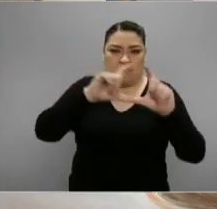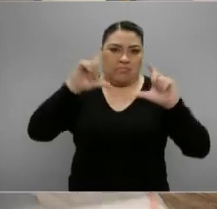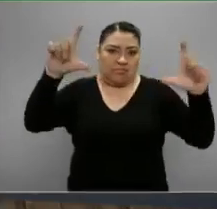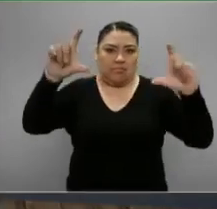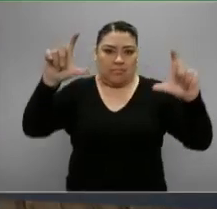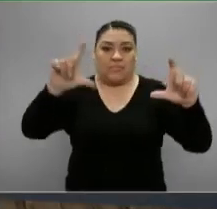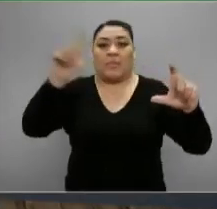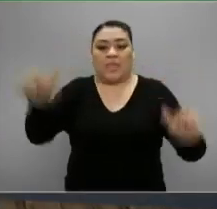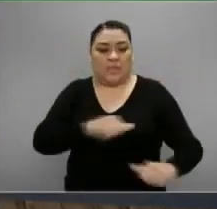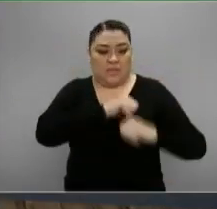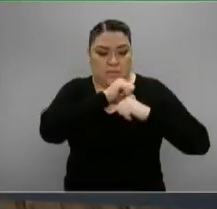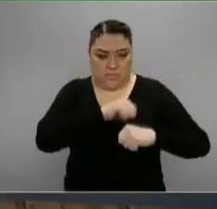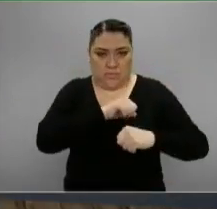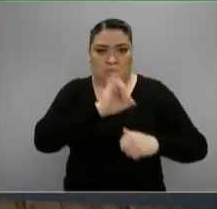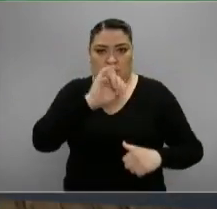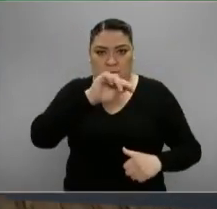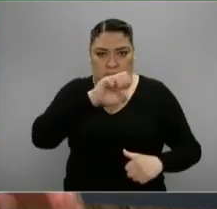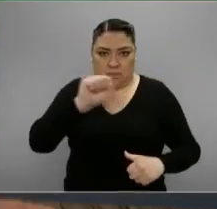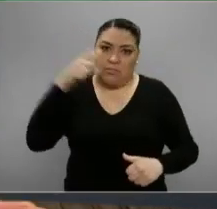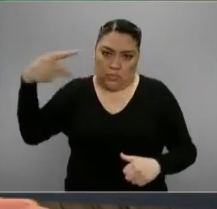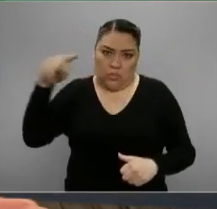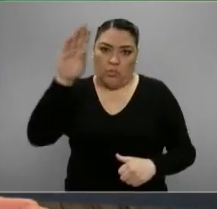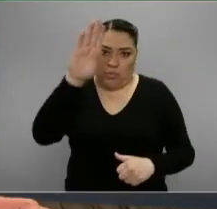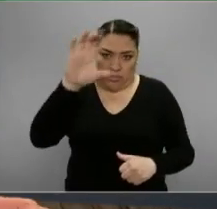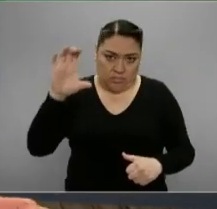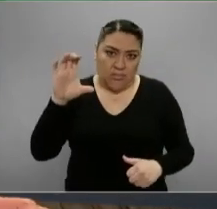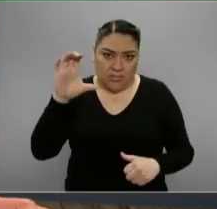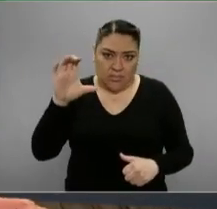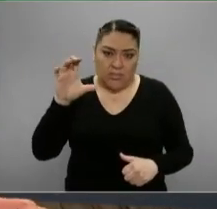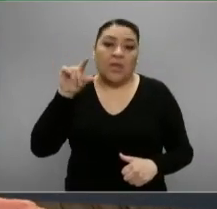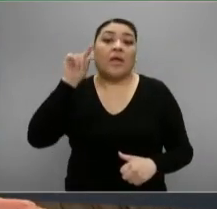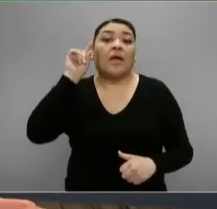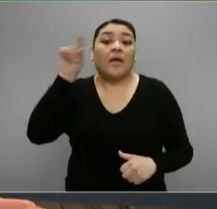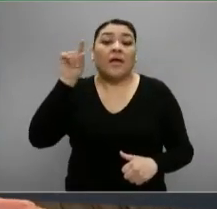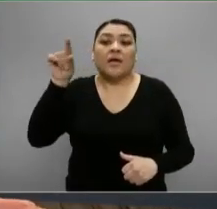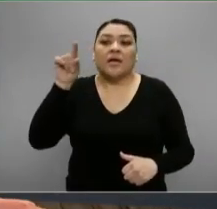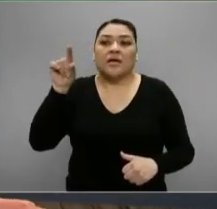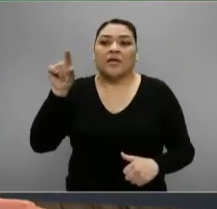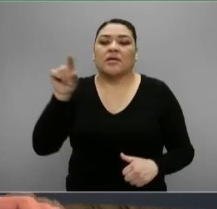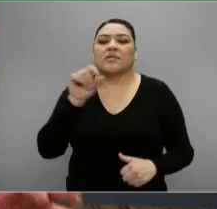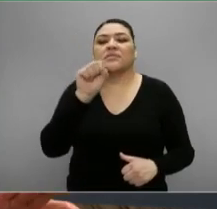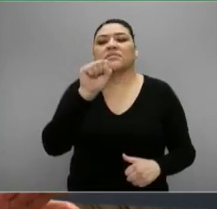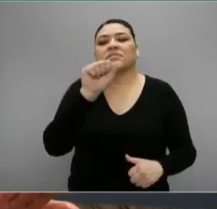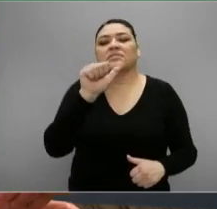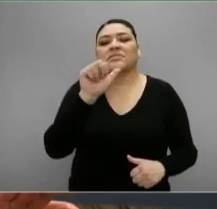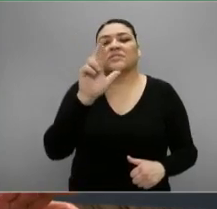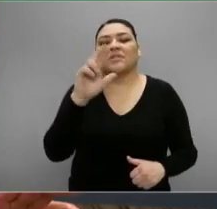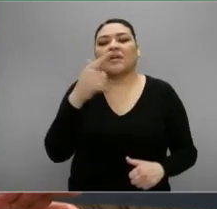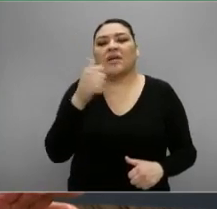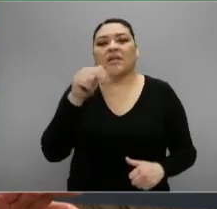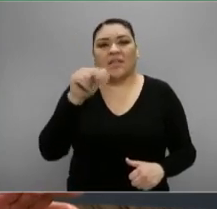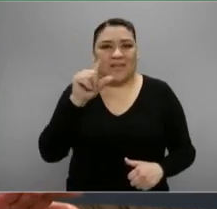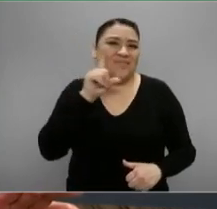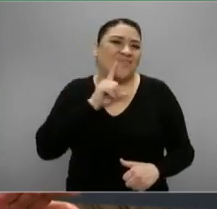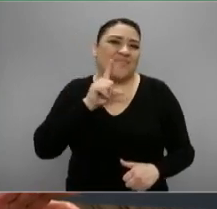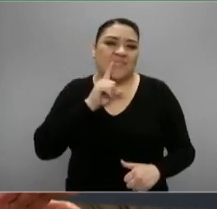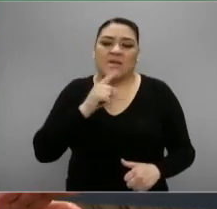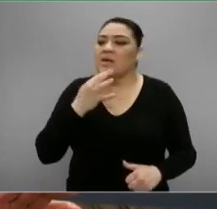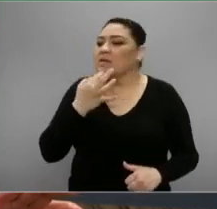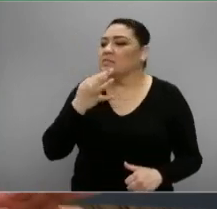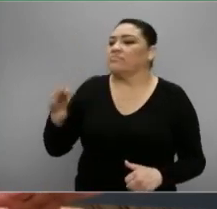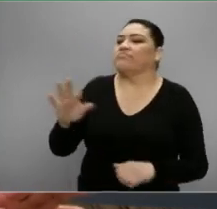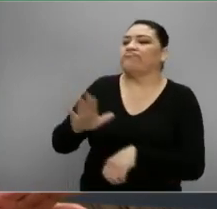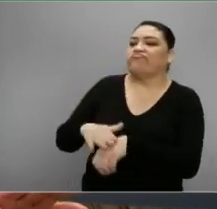delegada del IMSS en Baja California, Decide Zagarnaga Durante, le